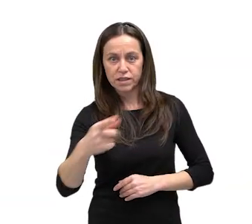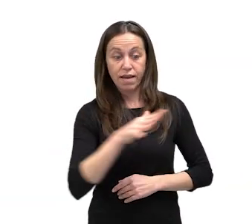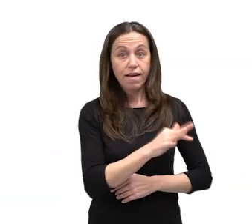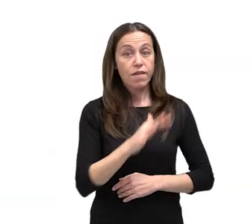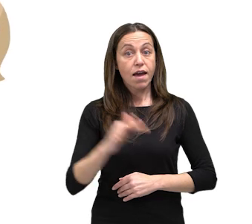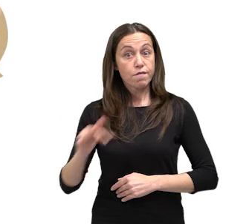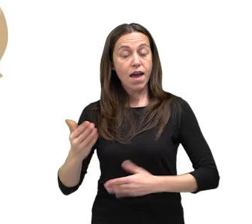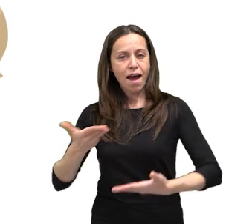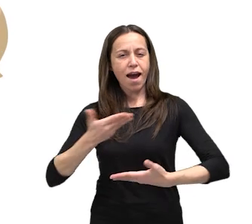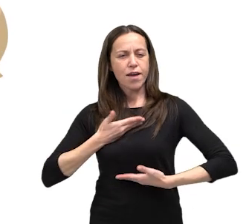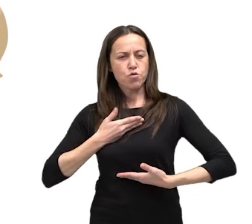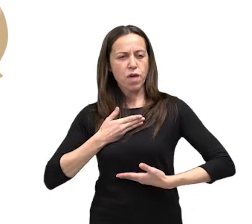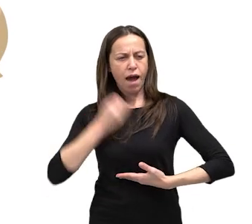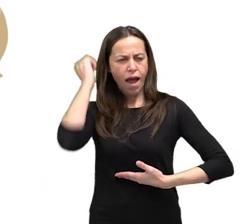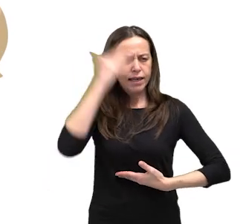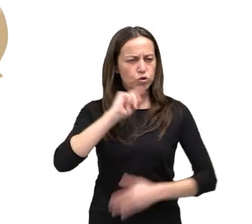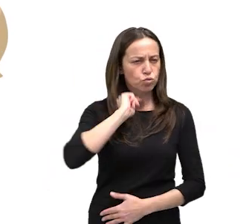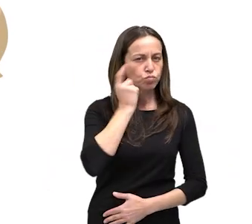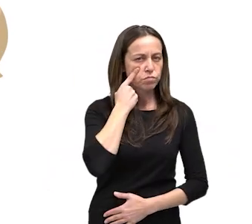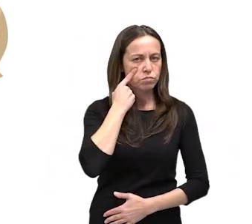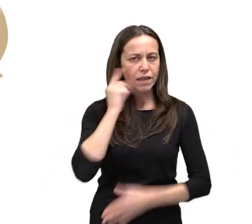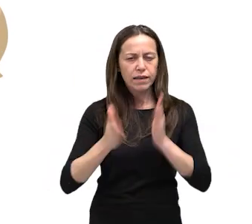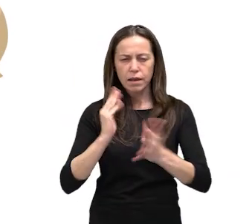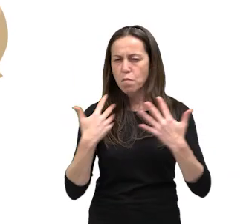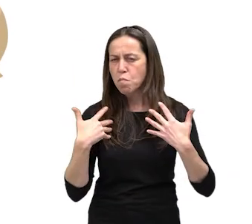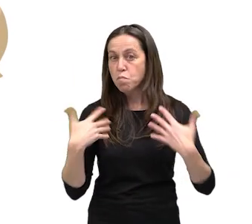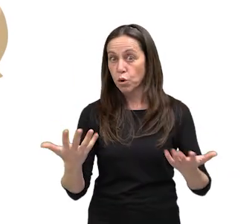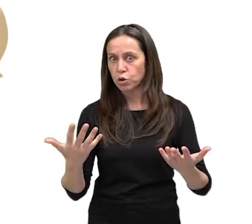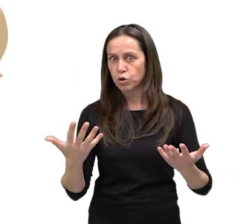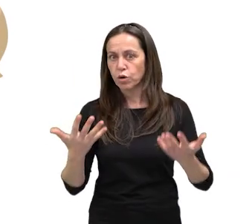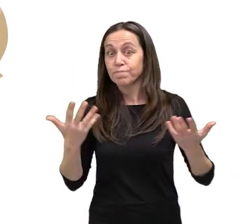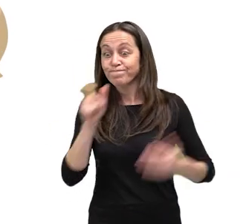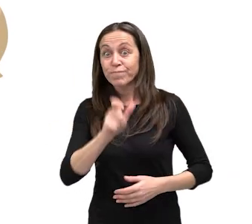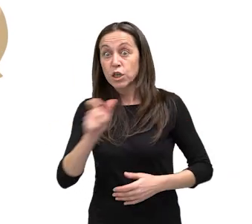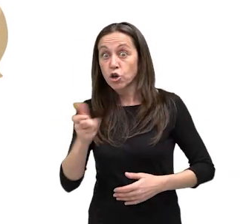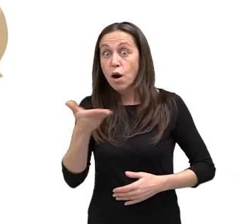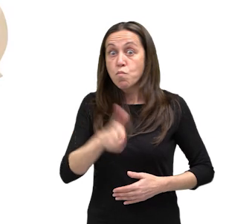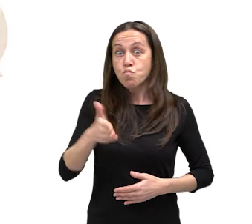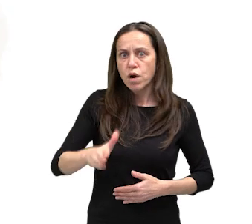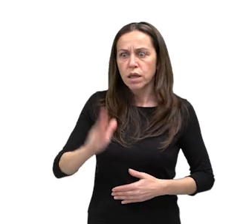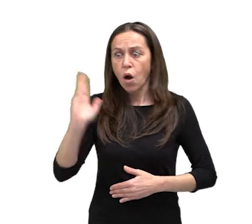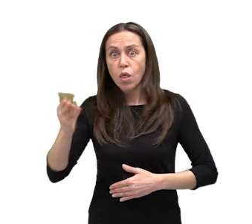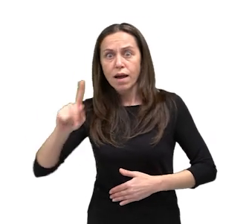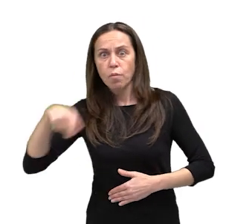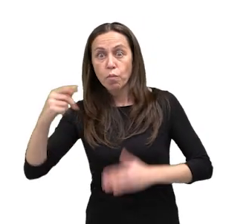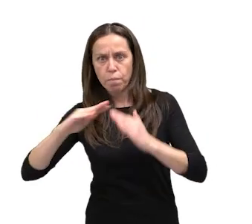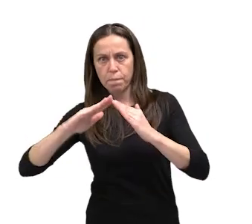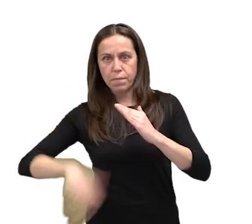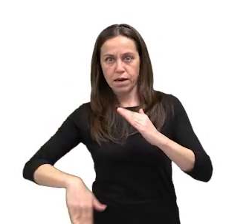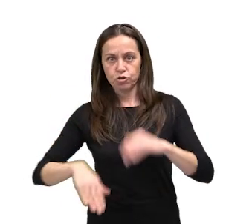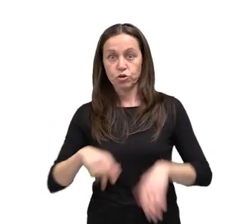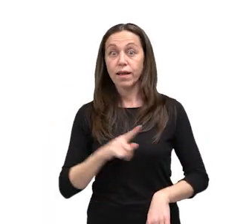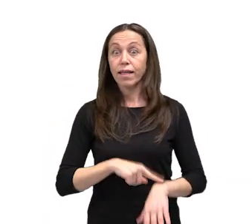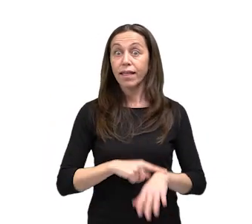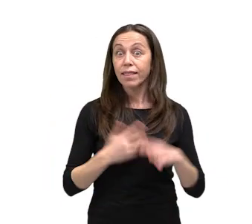efes favorecen a detección e o tratamento precoz do ictus. Deste seito, diminúese o índice de mortalidade e secuelas